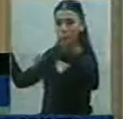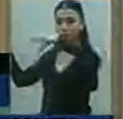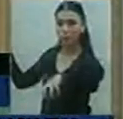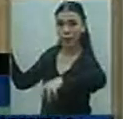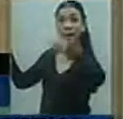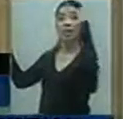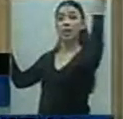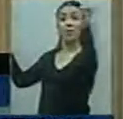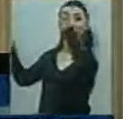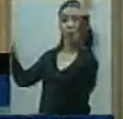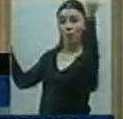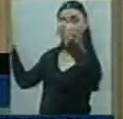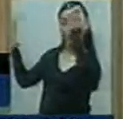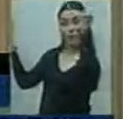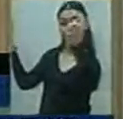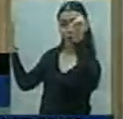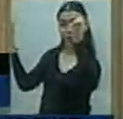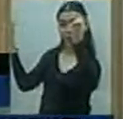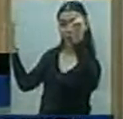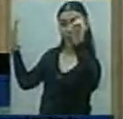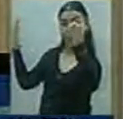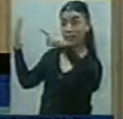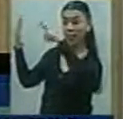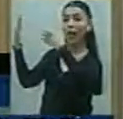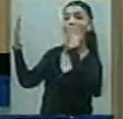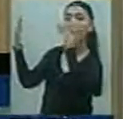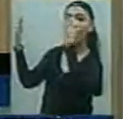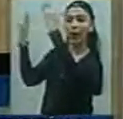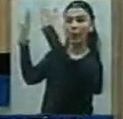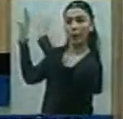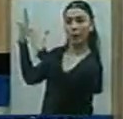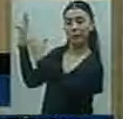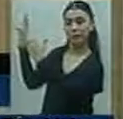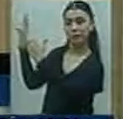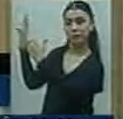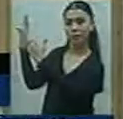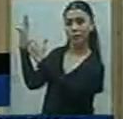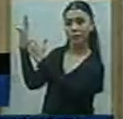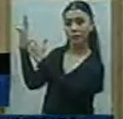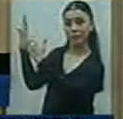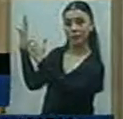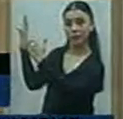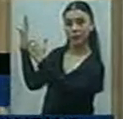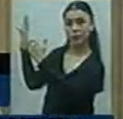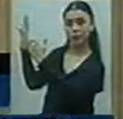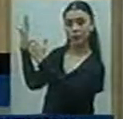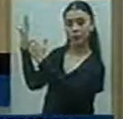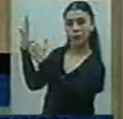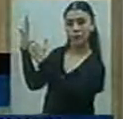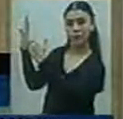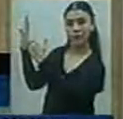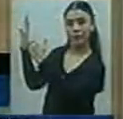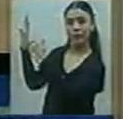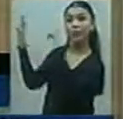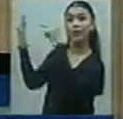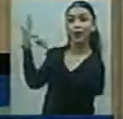lista armada por el estudio Genefes, que es el estudio de Latitud Sur, a